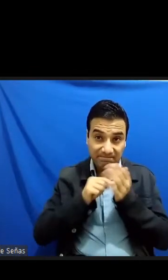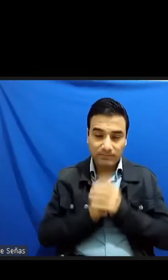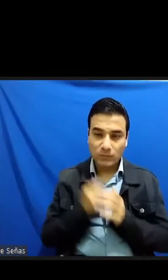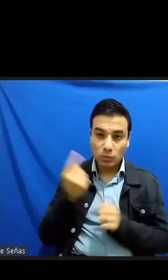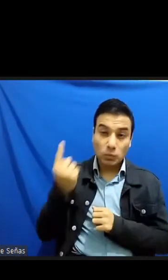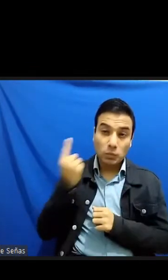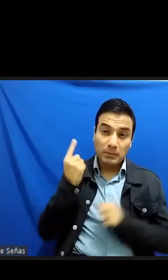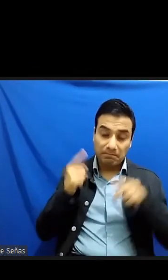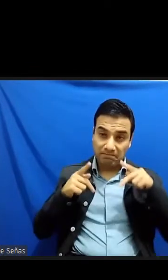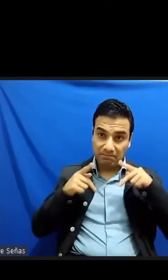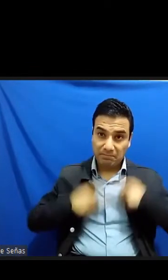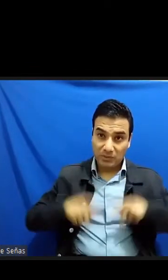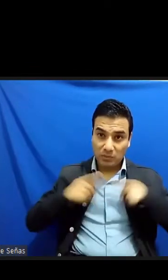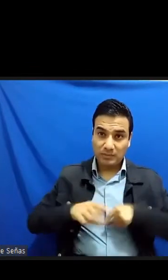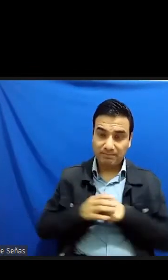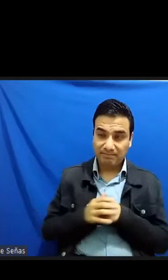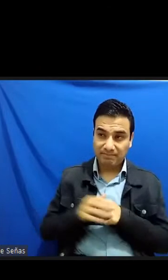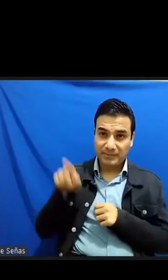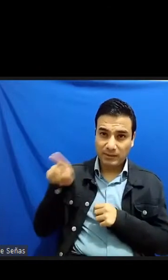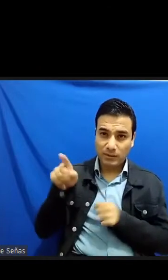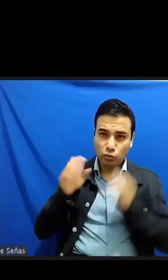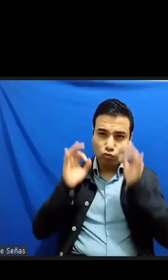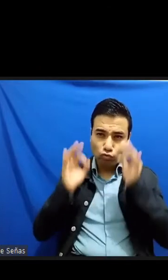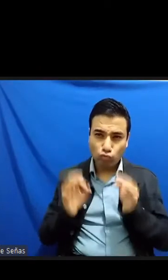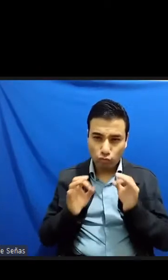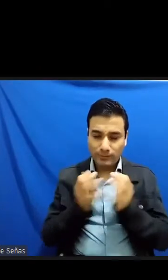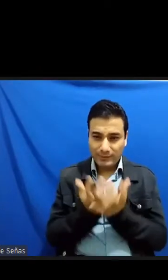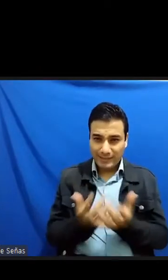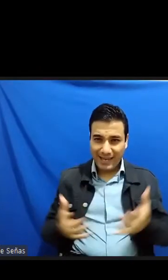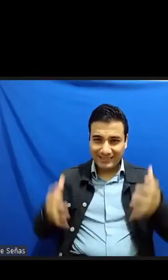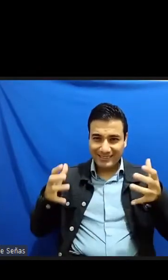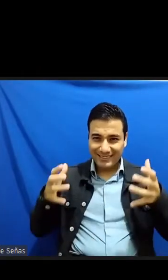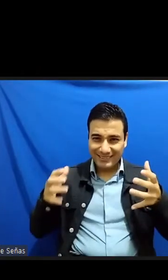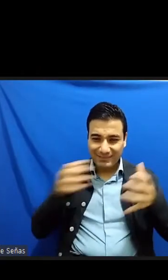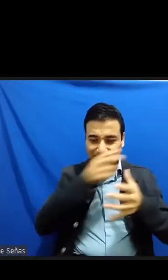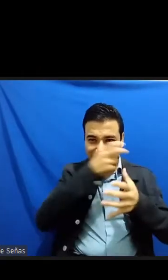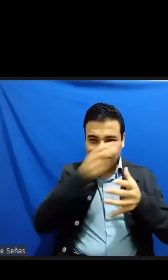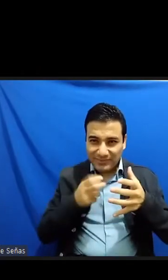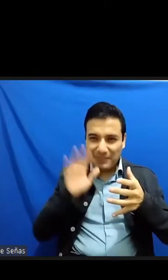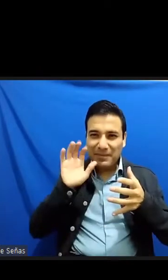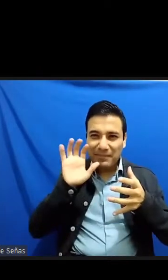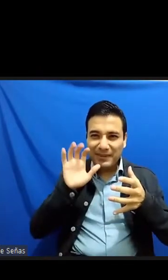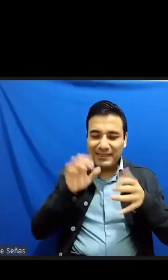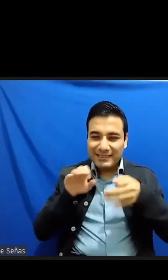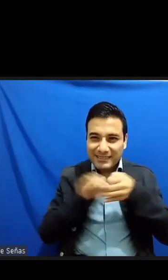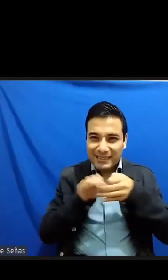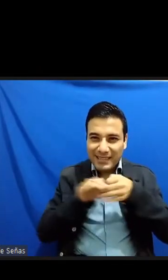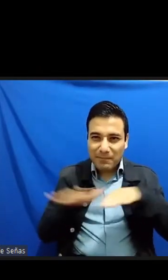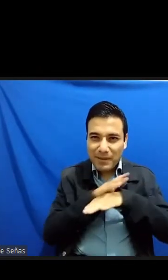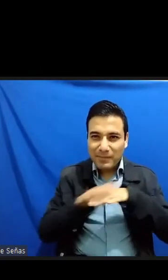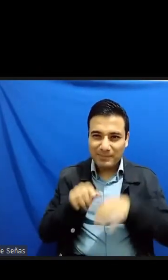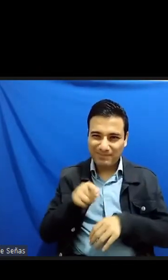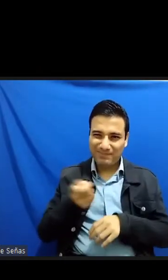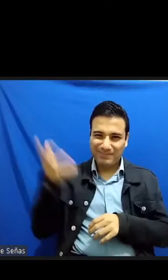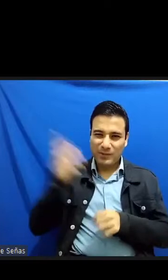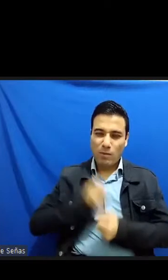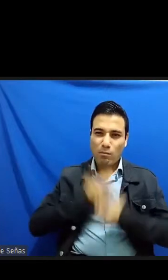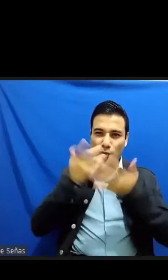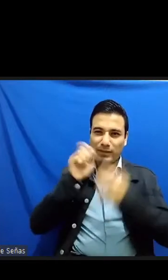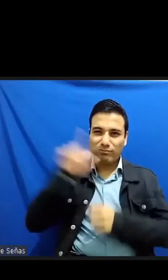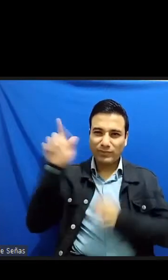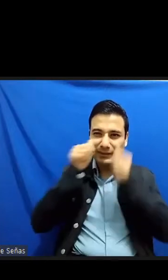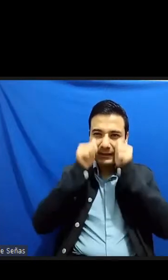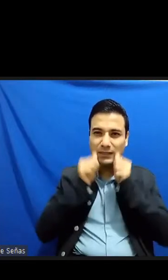hallado dentro de una canasta a orillas del mar conocido como el poeta ciego autor de un